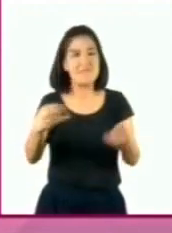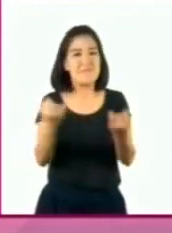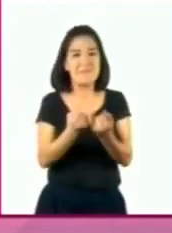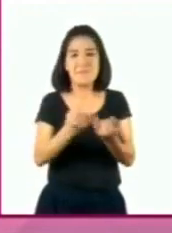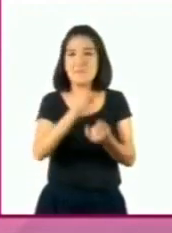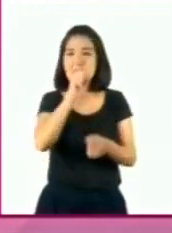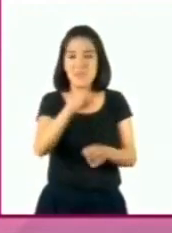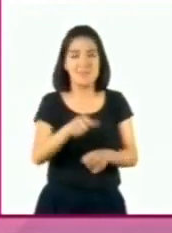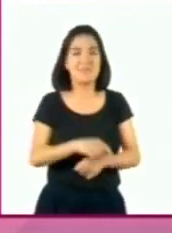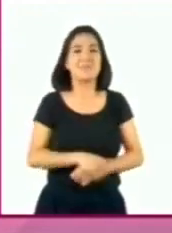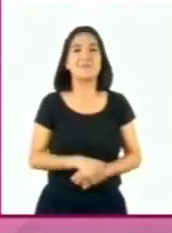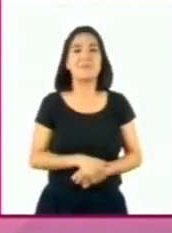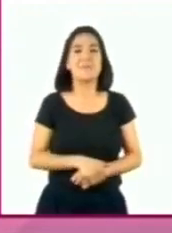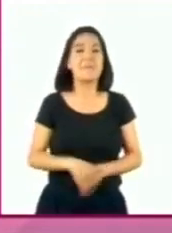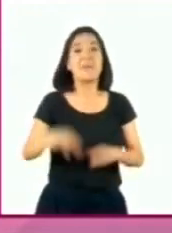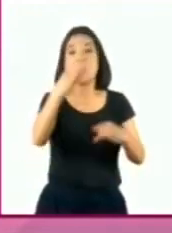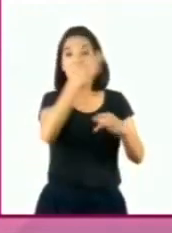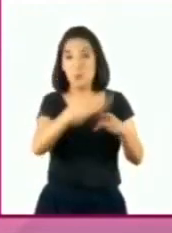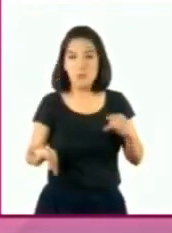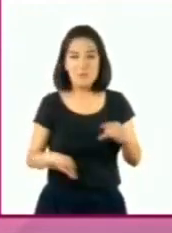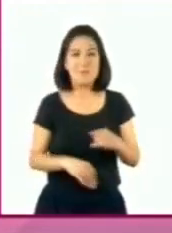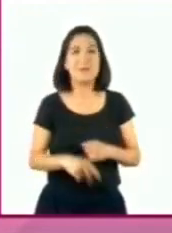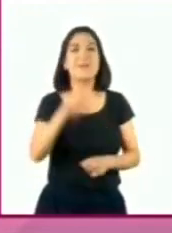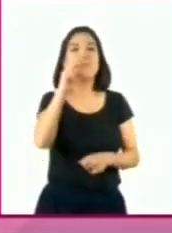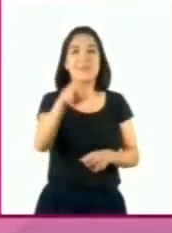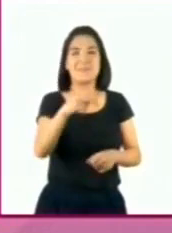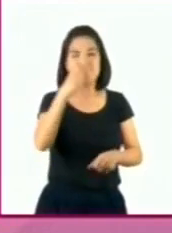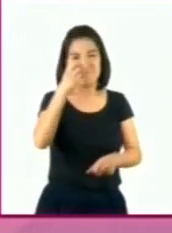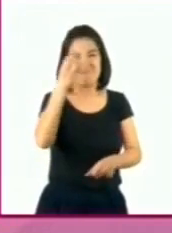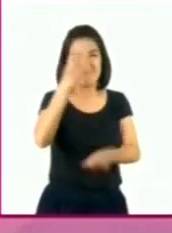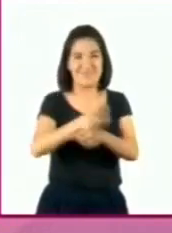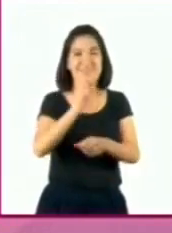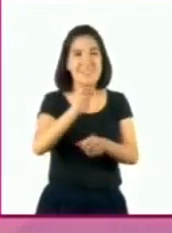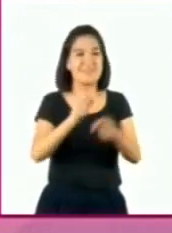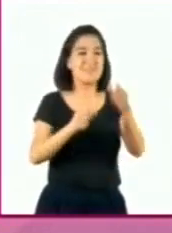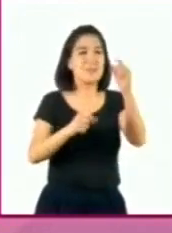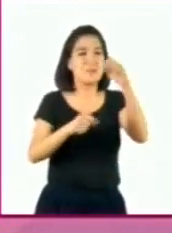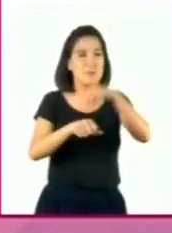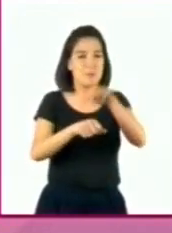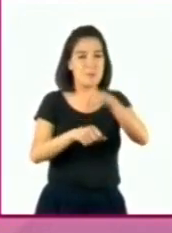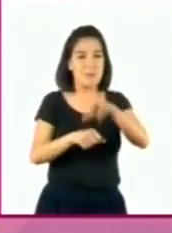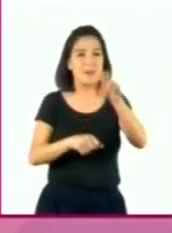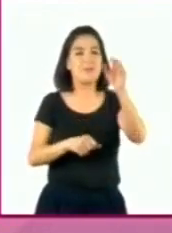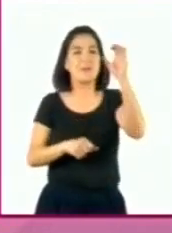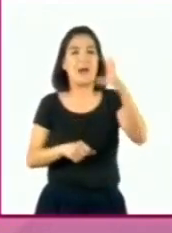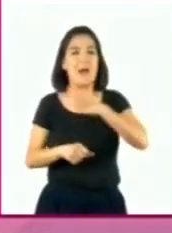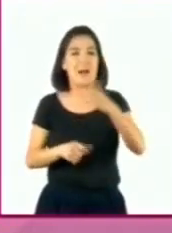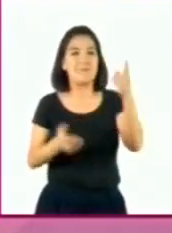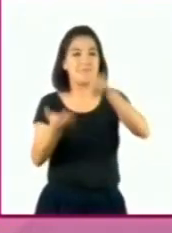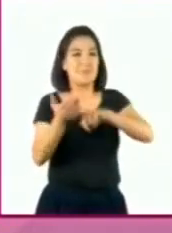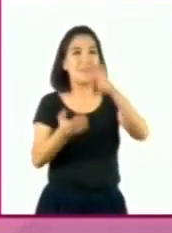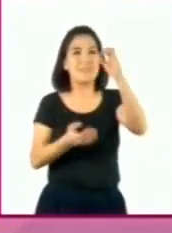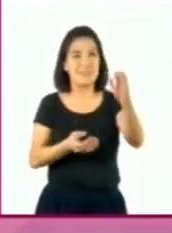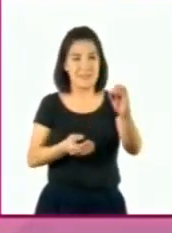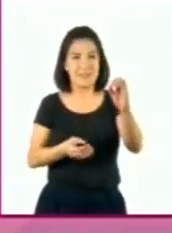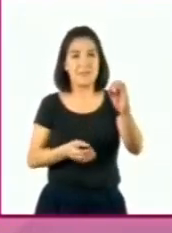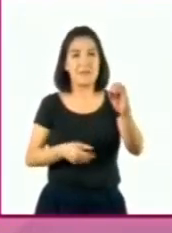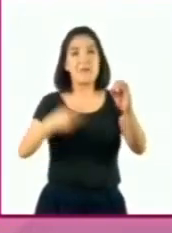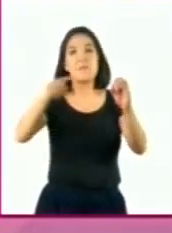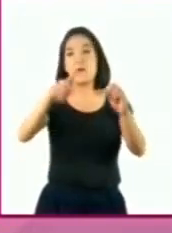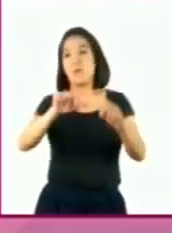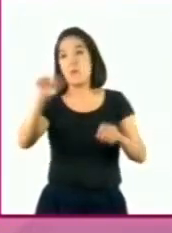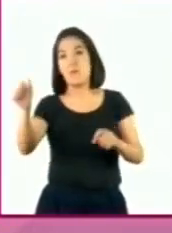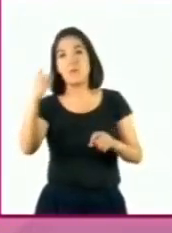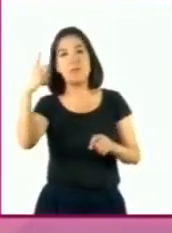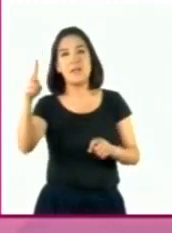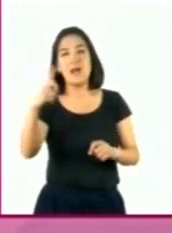los dígitos. Finalmente, en la tercera posición del primer número se tiene un dígito 0. Pero se observa